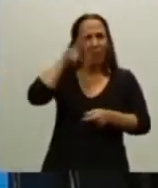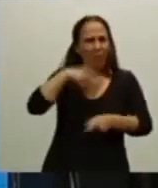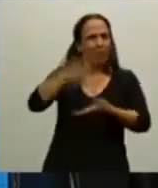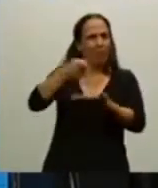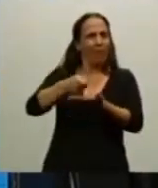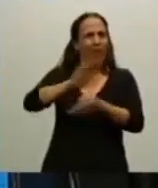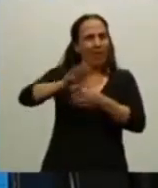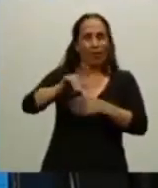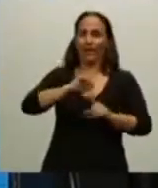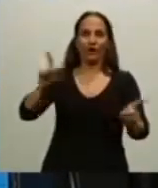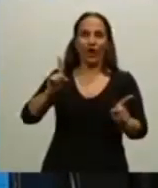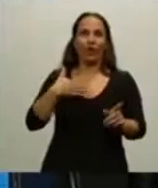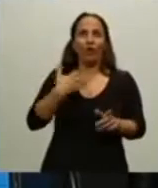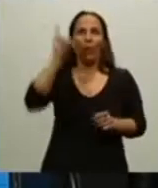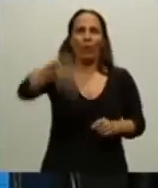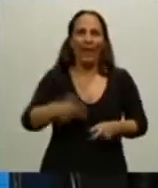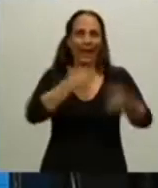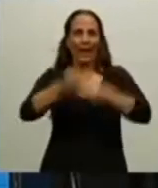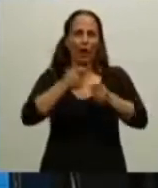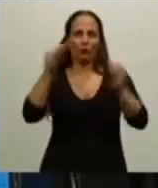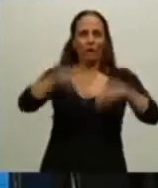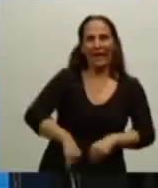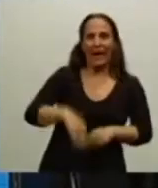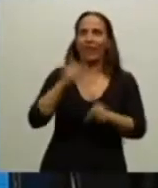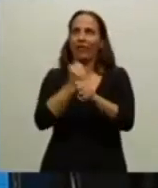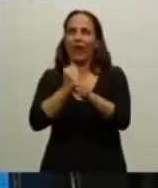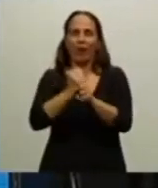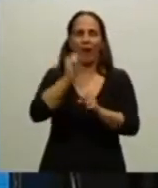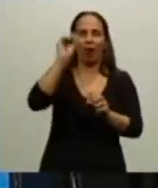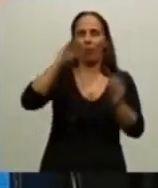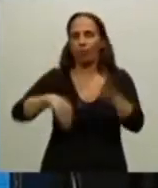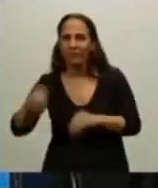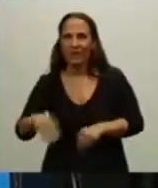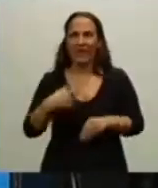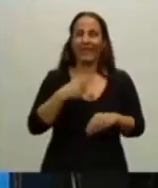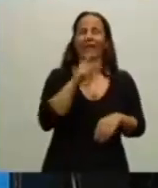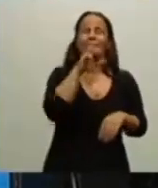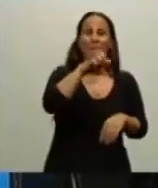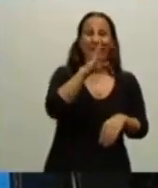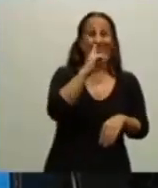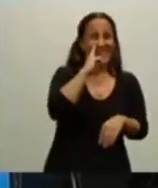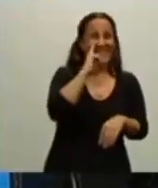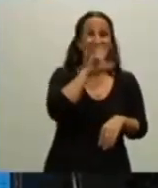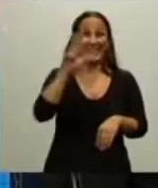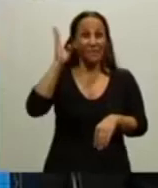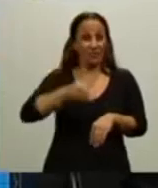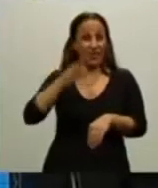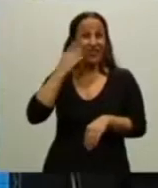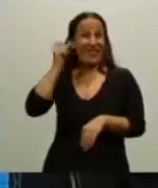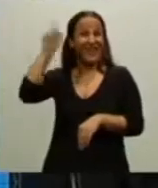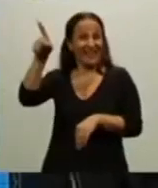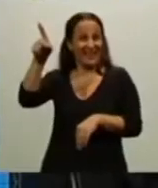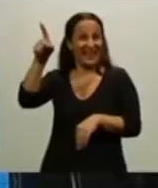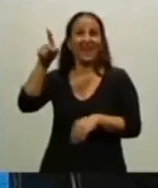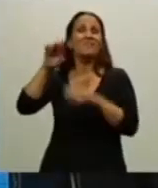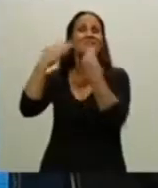perderían jugosos negocios y muchísimos trabajos. Un 33% del PBI de Inglaterra es